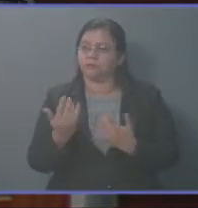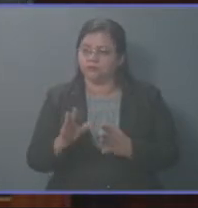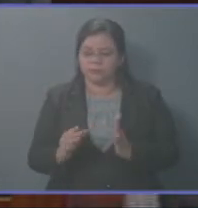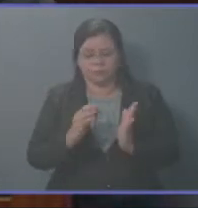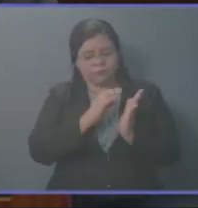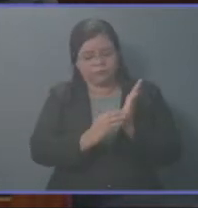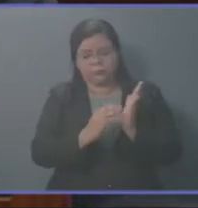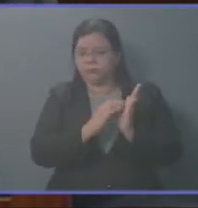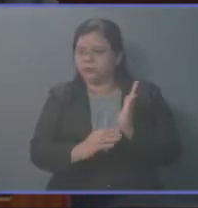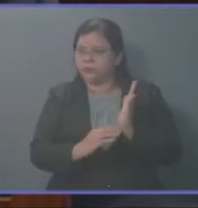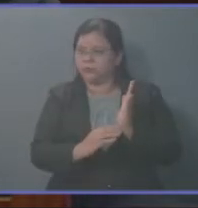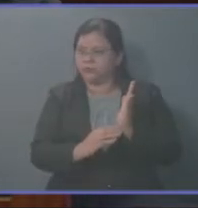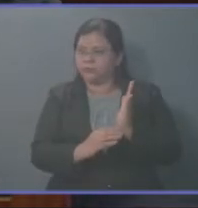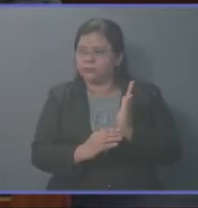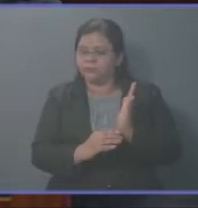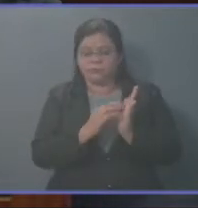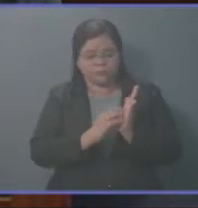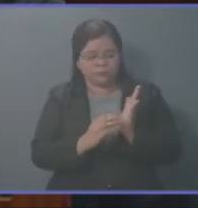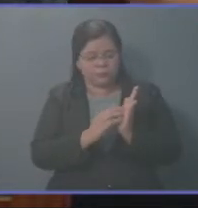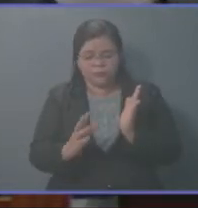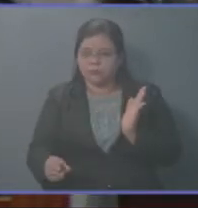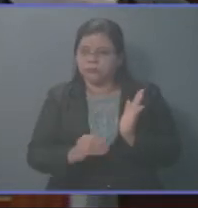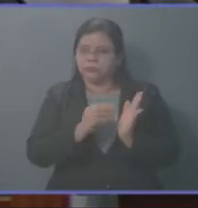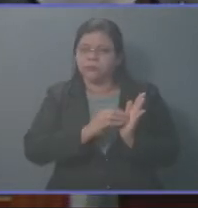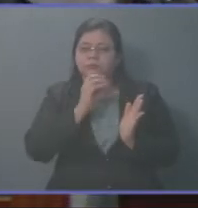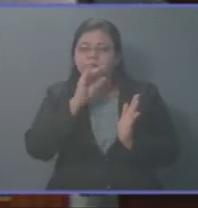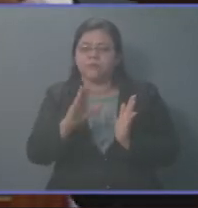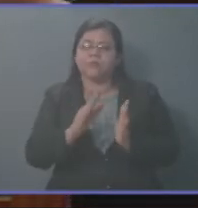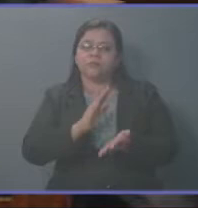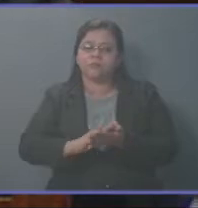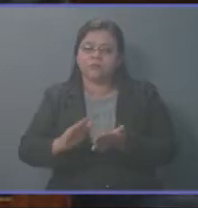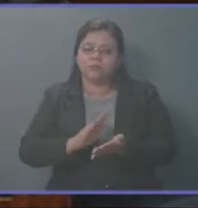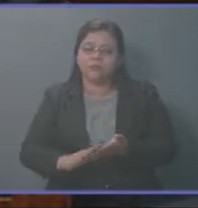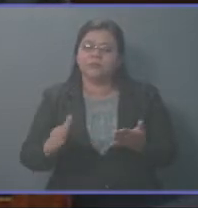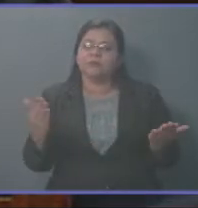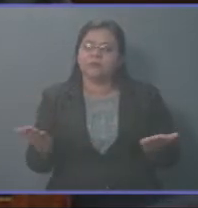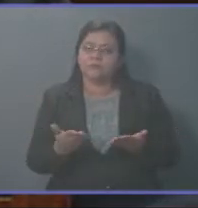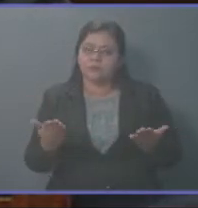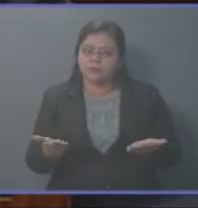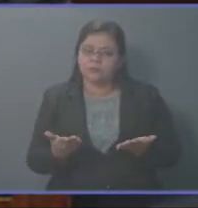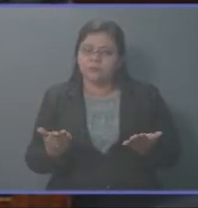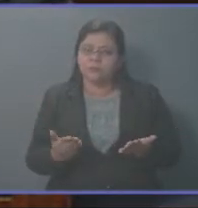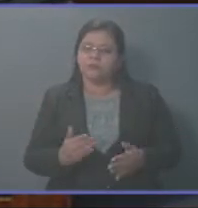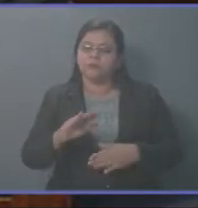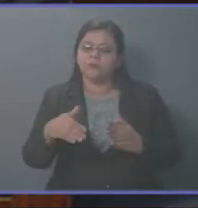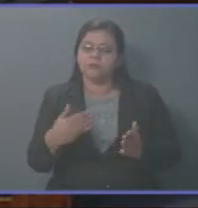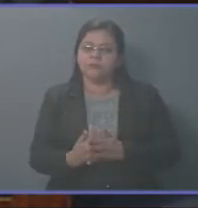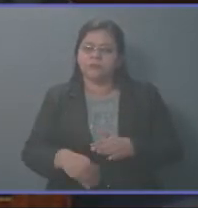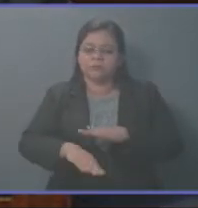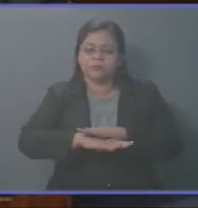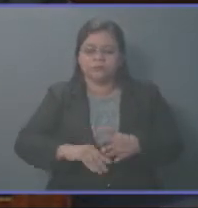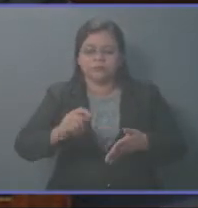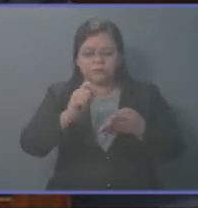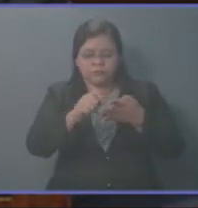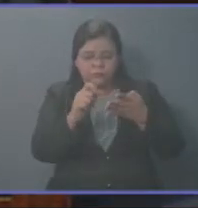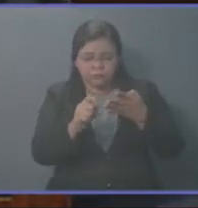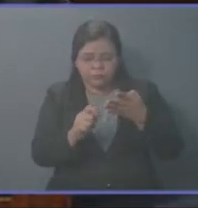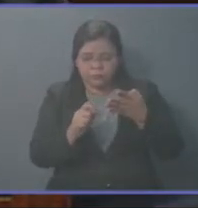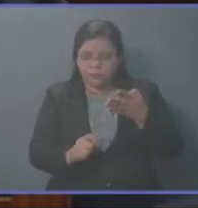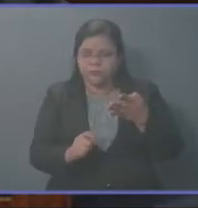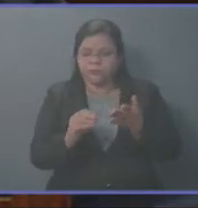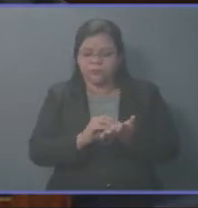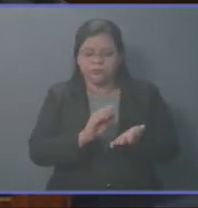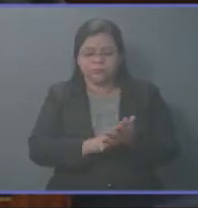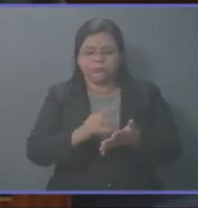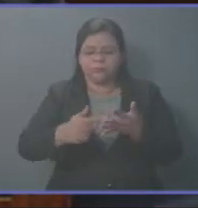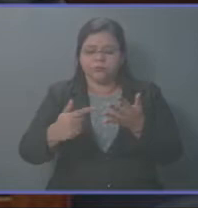inciso en cuestión diga las compras se realizarán bajo los principios establecidos en